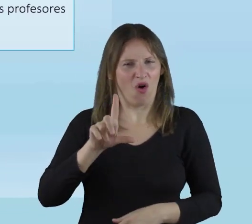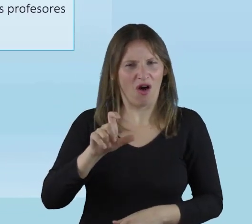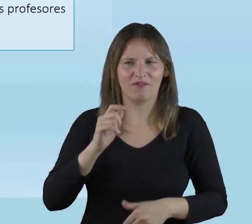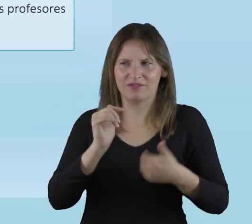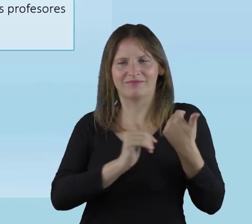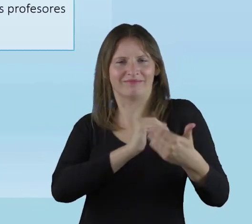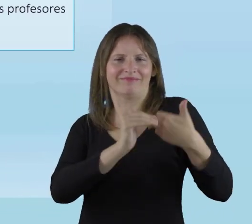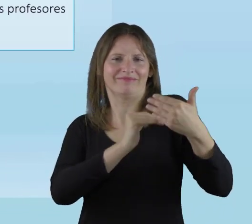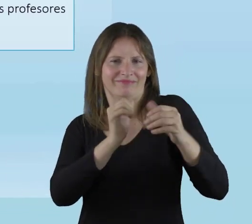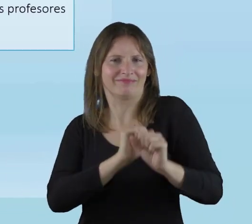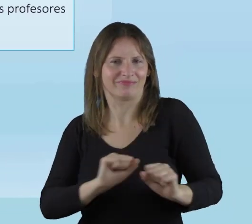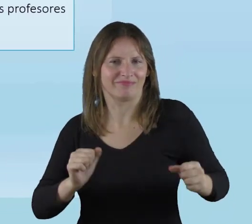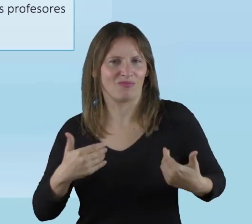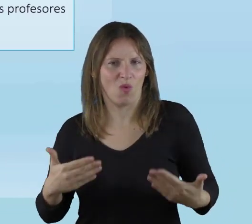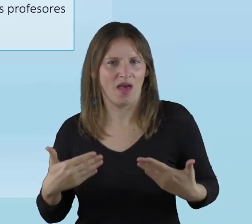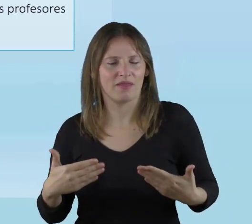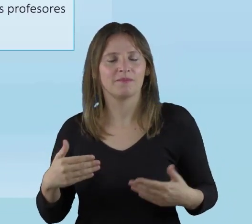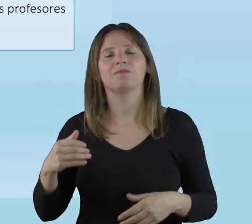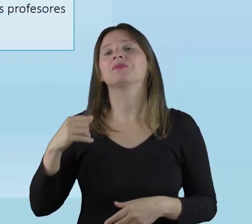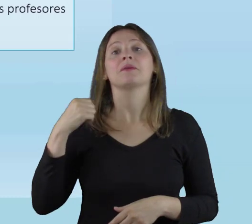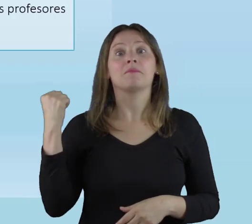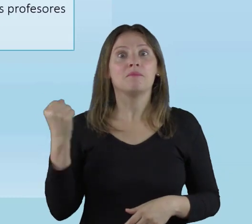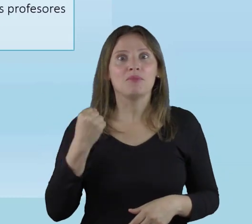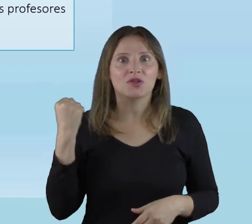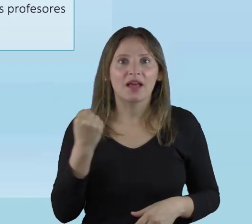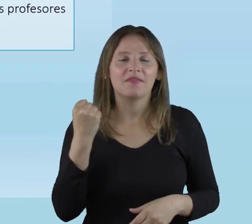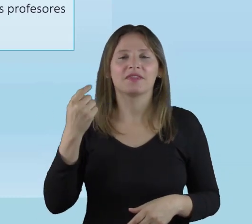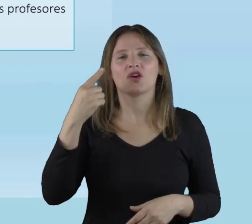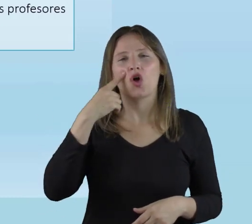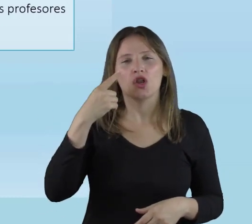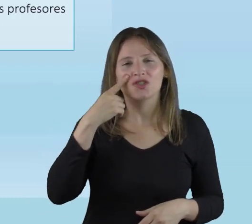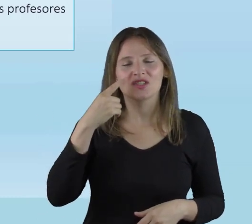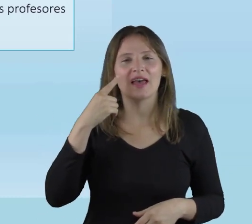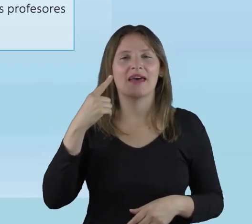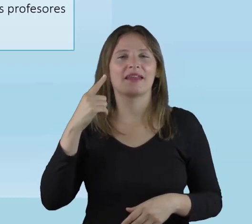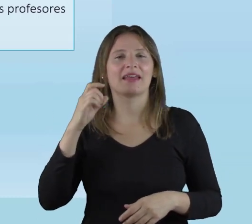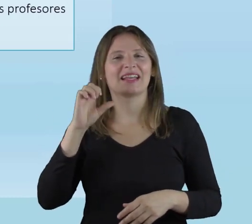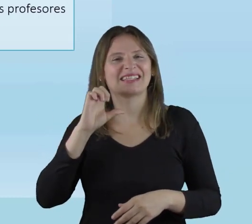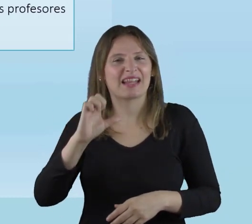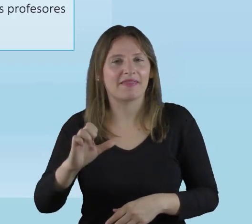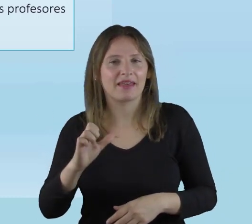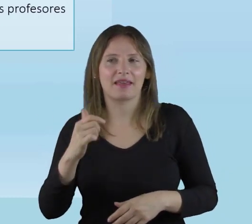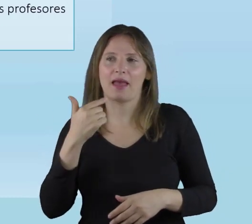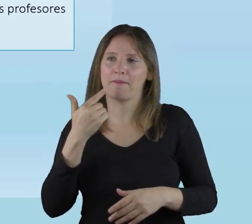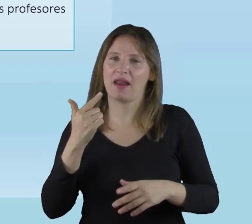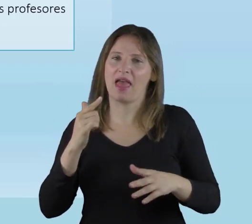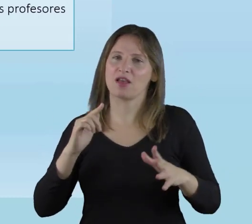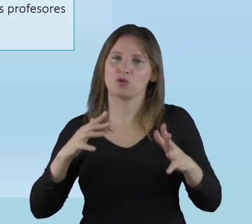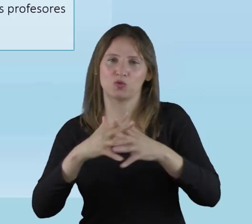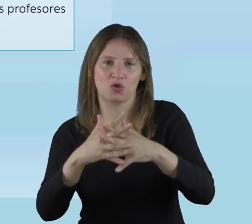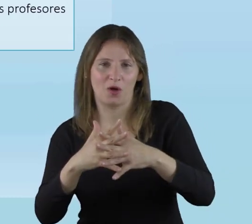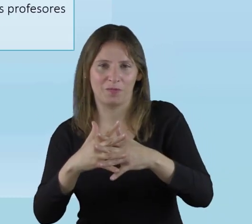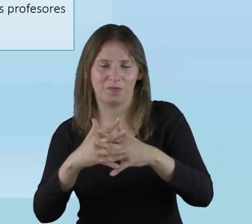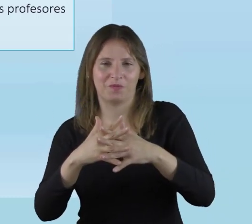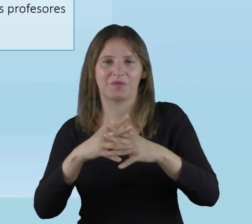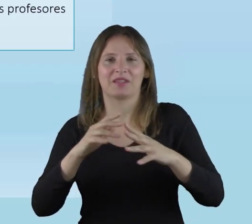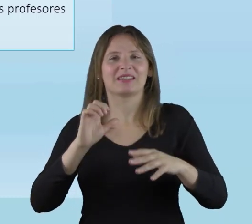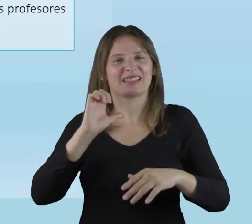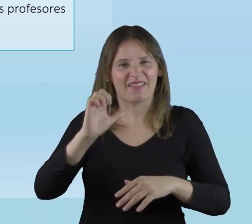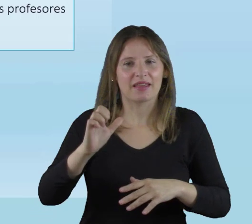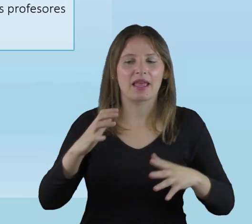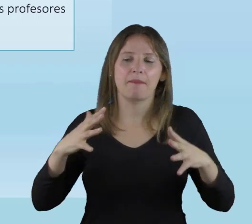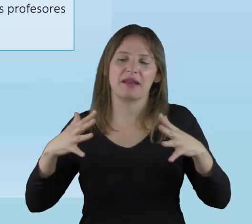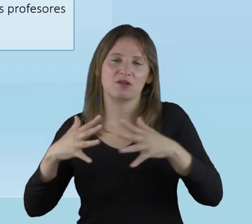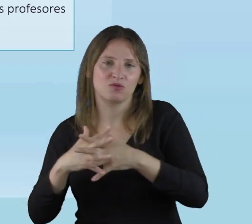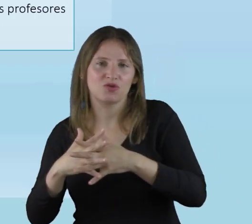participando, por supuesto que va a tener progresos, ¿no? Es importante conocer estrategias para la